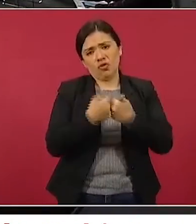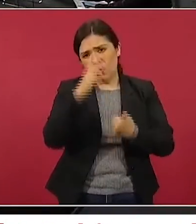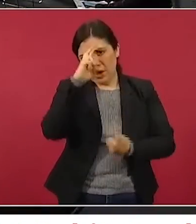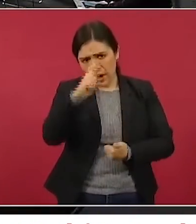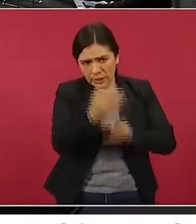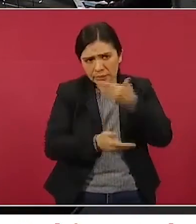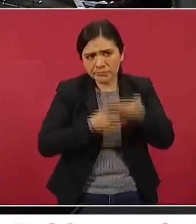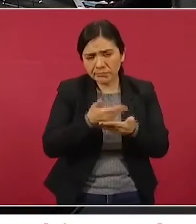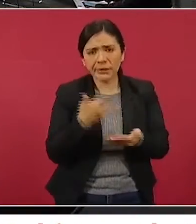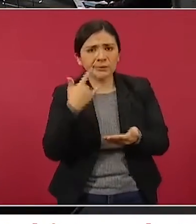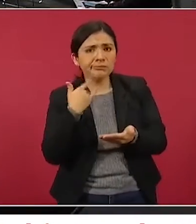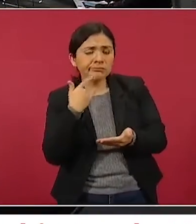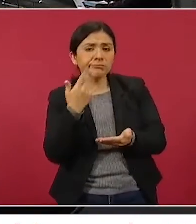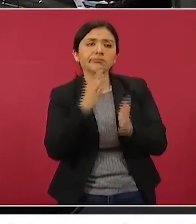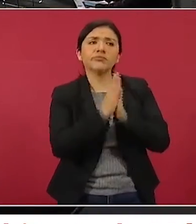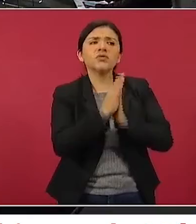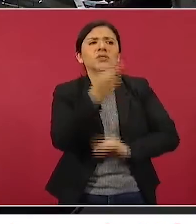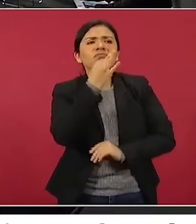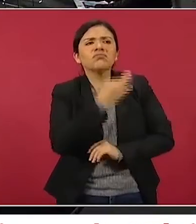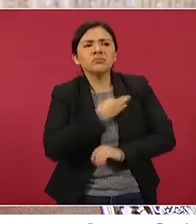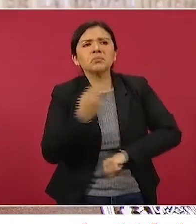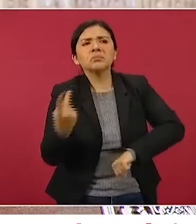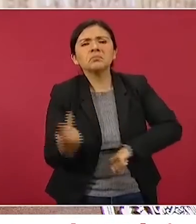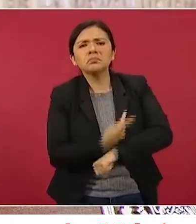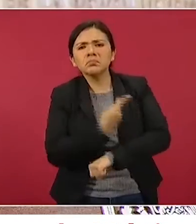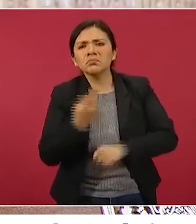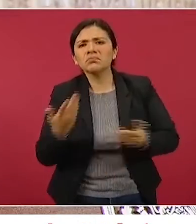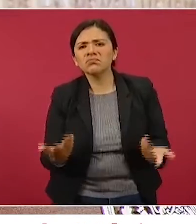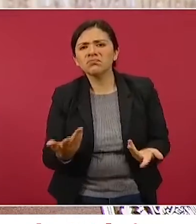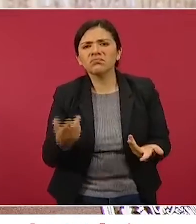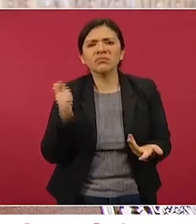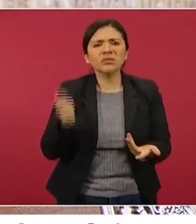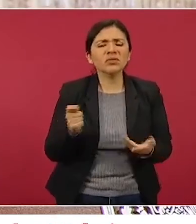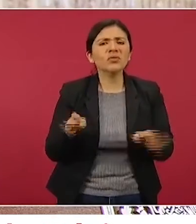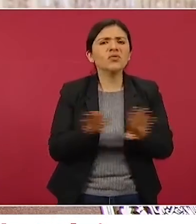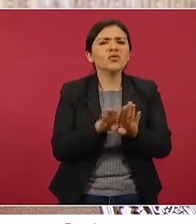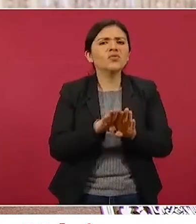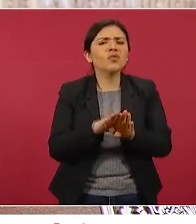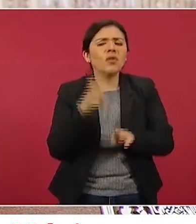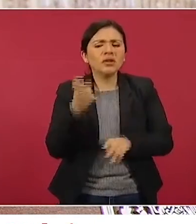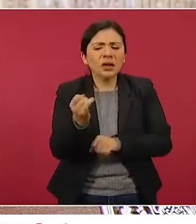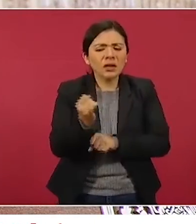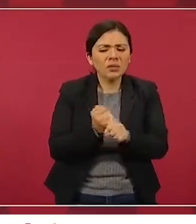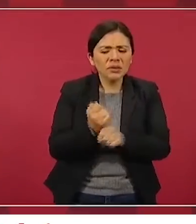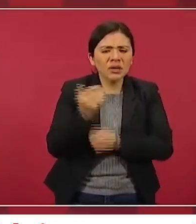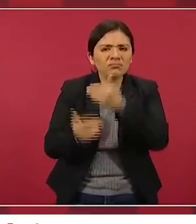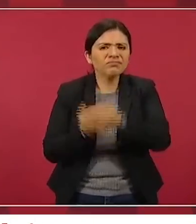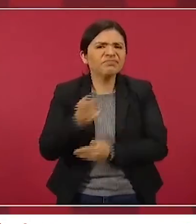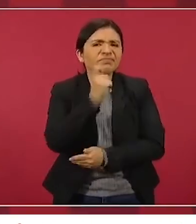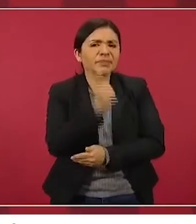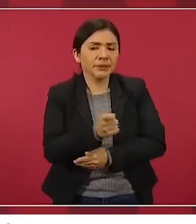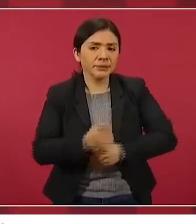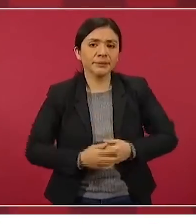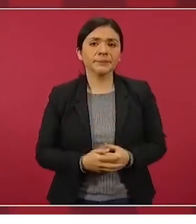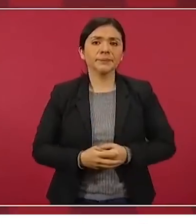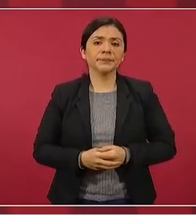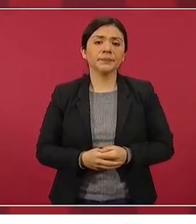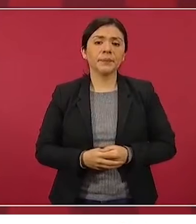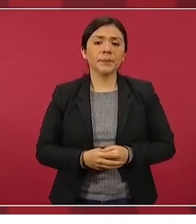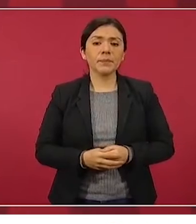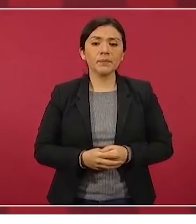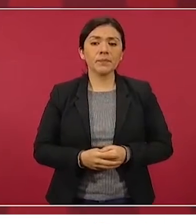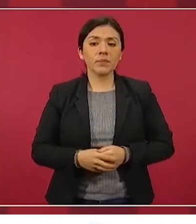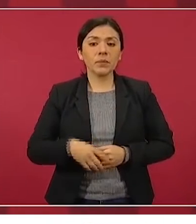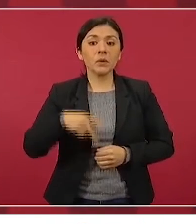que nos informe de cómo va esta investigación. Lo que